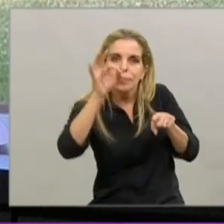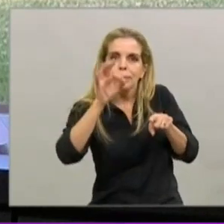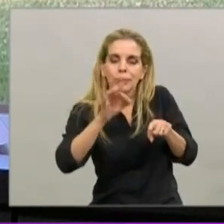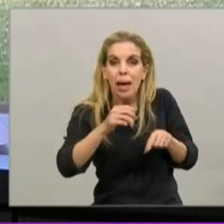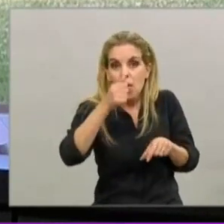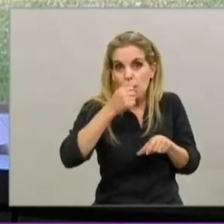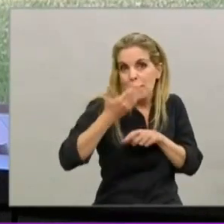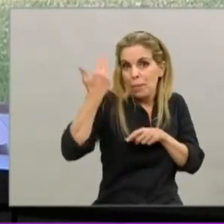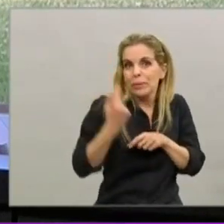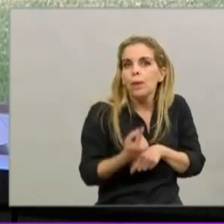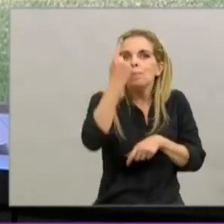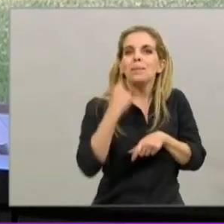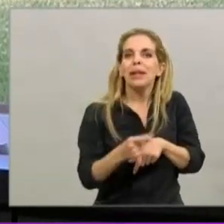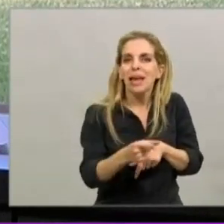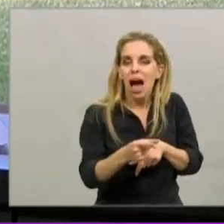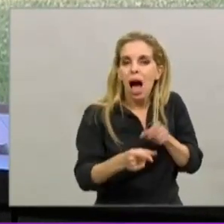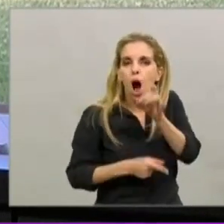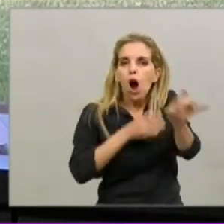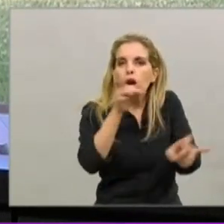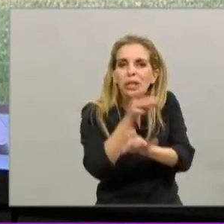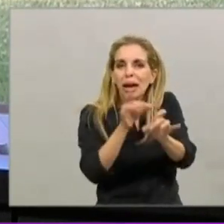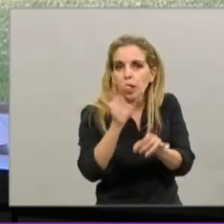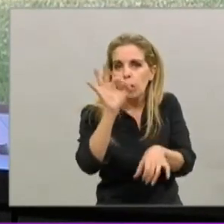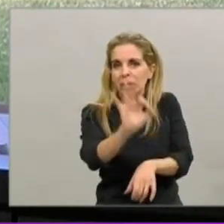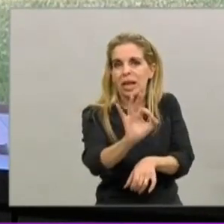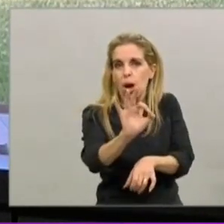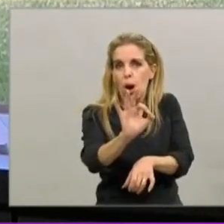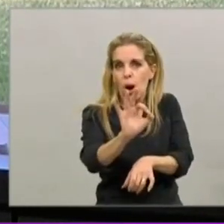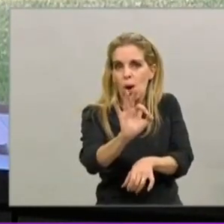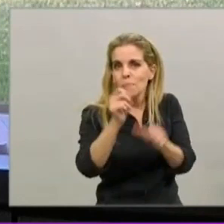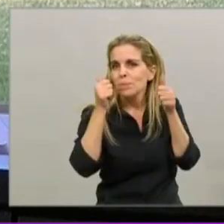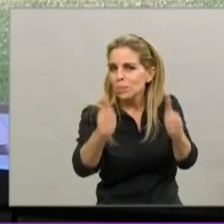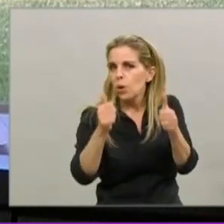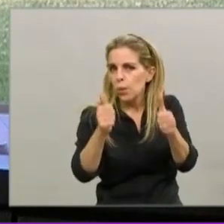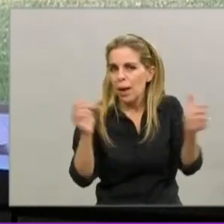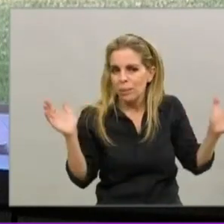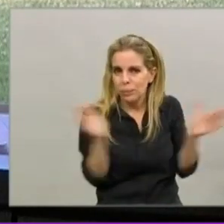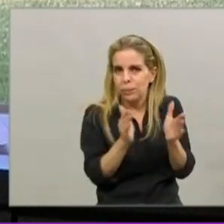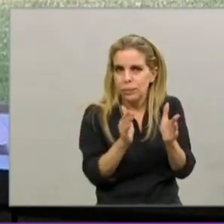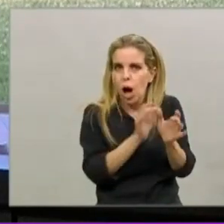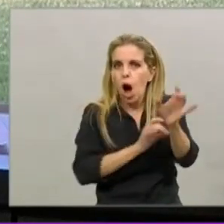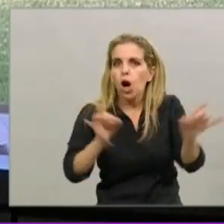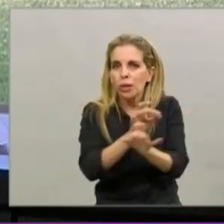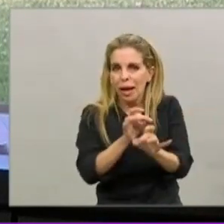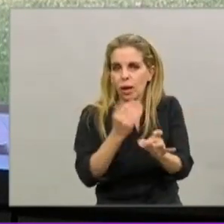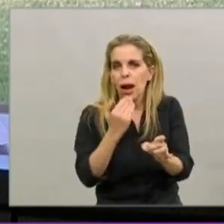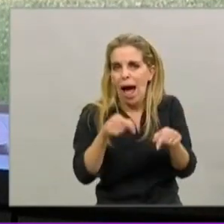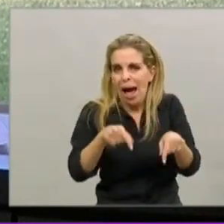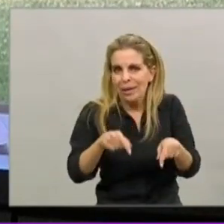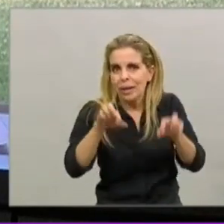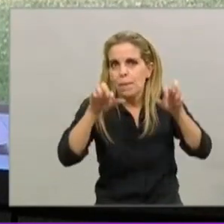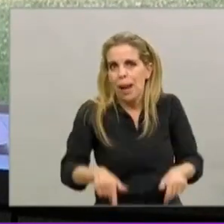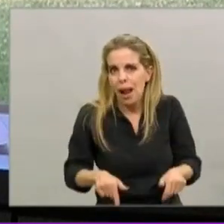que tuvimos cero casos de contagio en la 31. O sea, la curva se cayó drásticamente gracias a esta